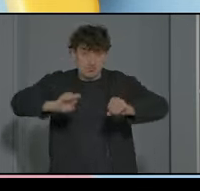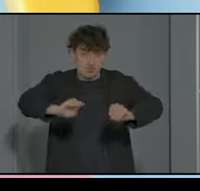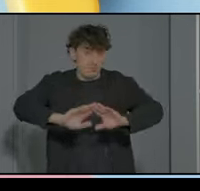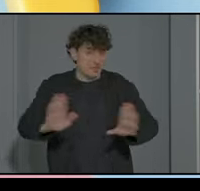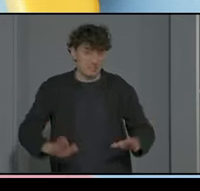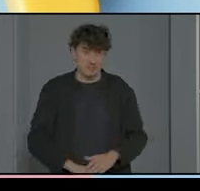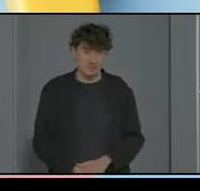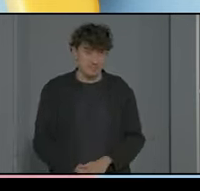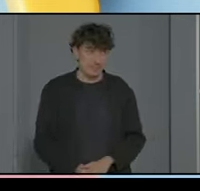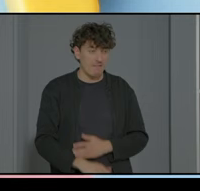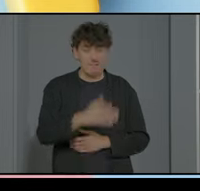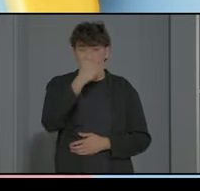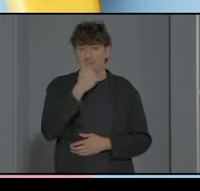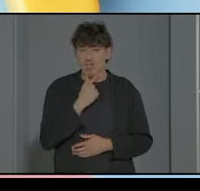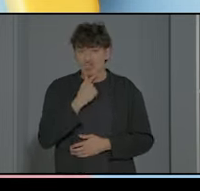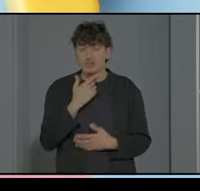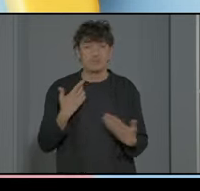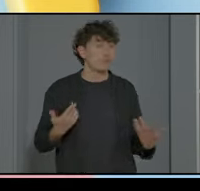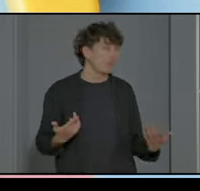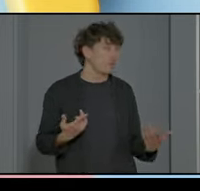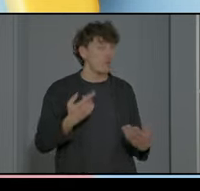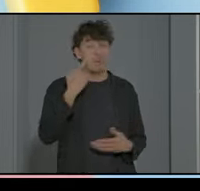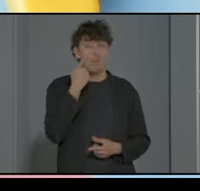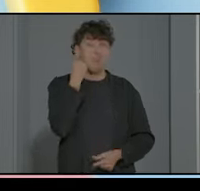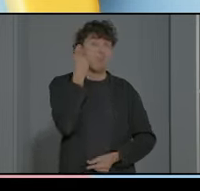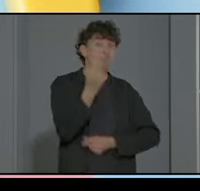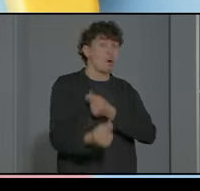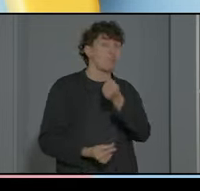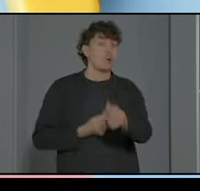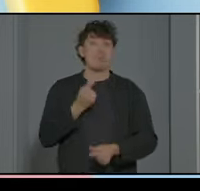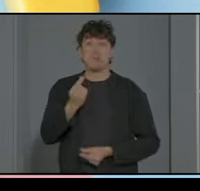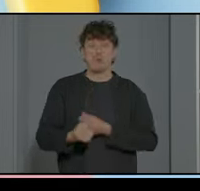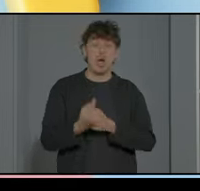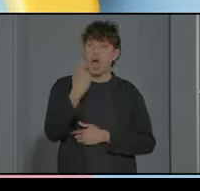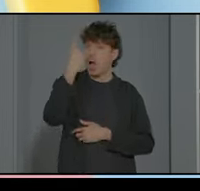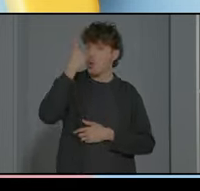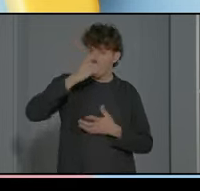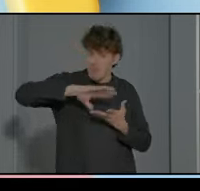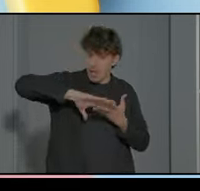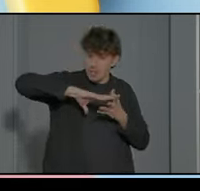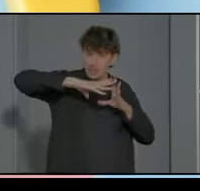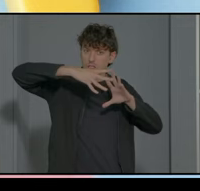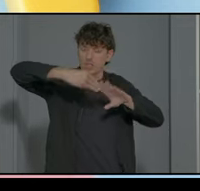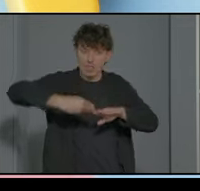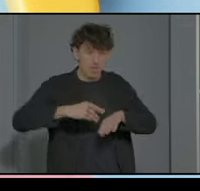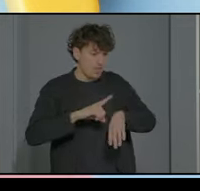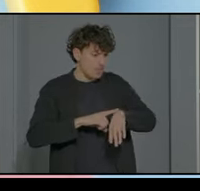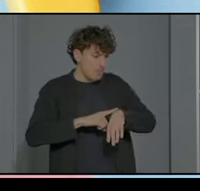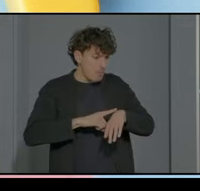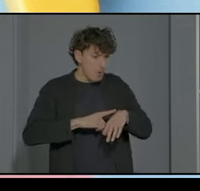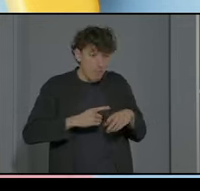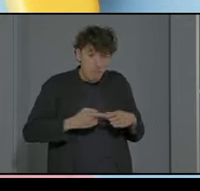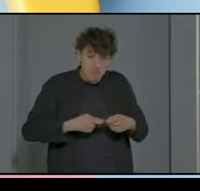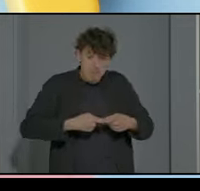bueno pues a medida que vemos que el alumno se va adaptando un poquito más pues vamos alargando los tiempos y es